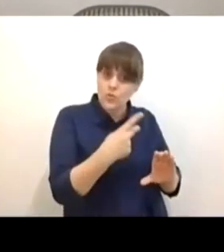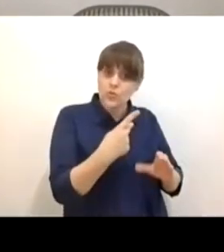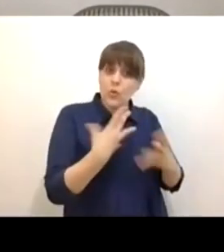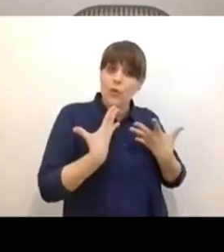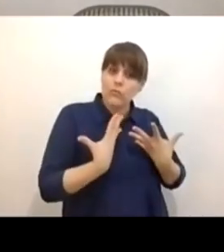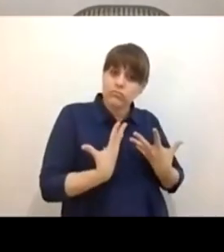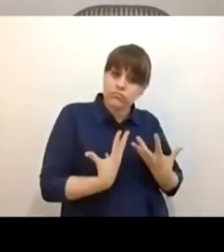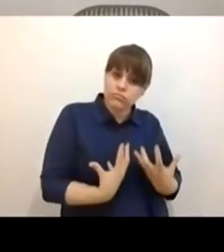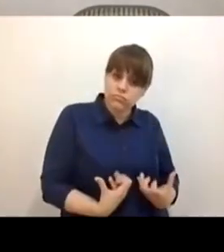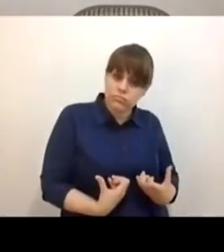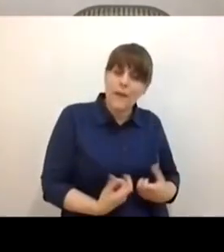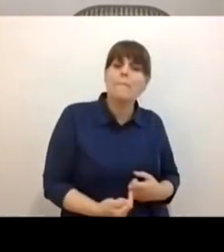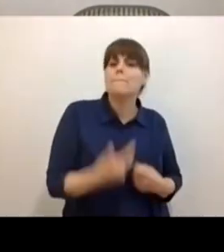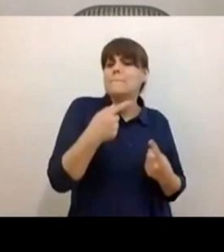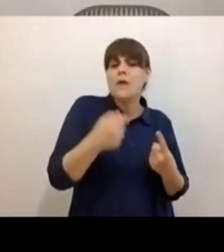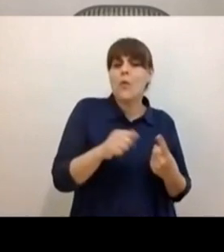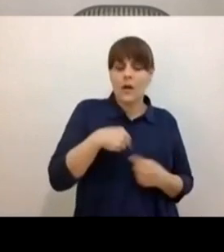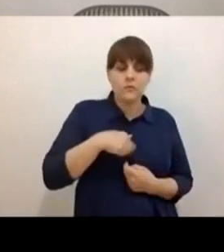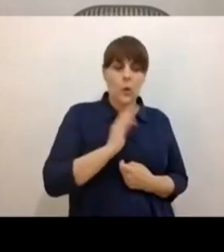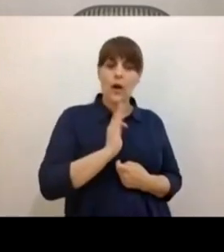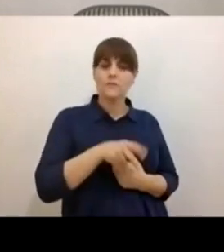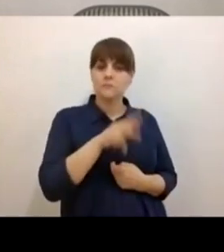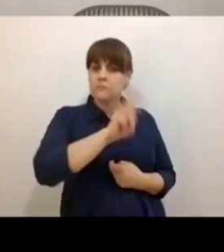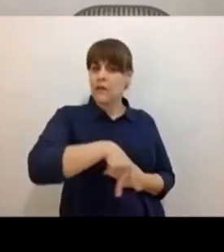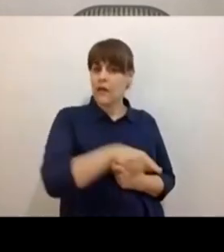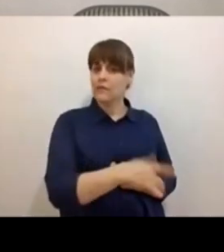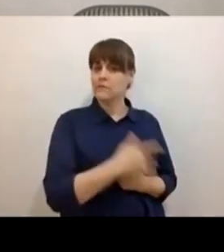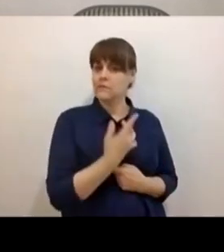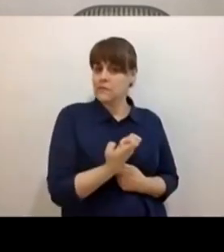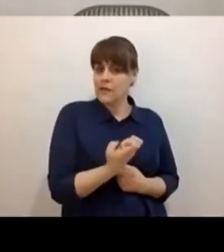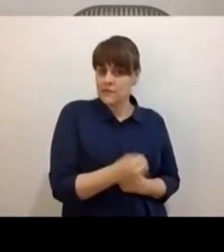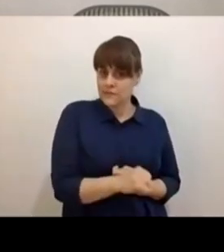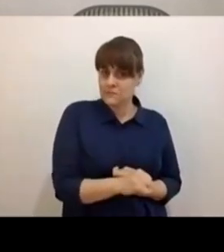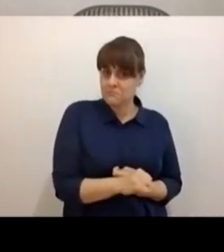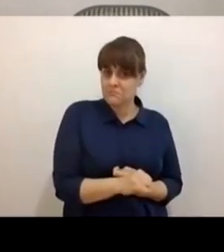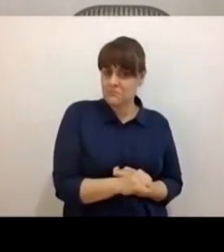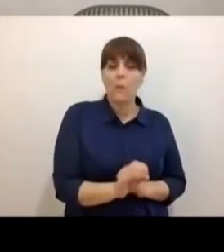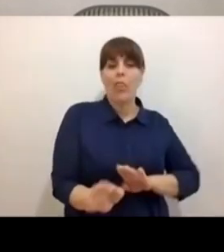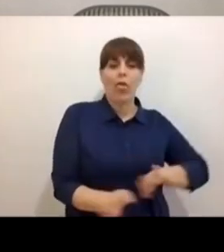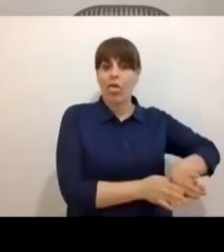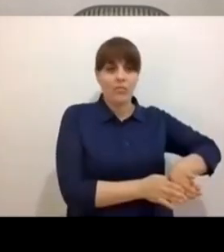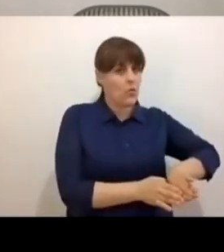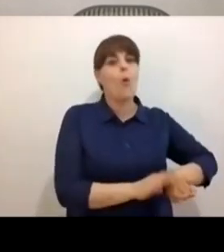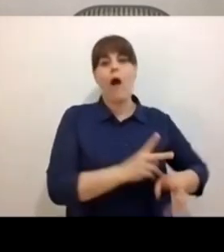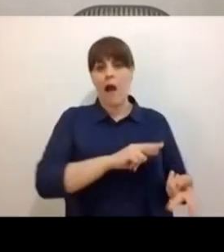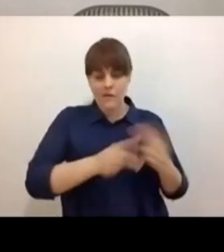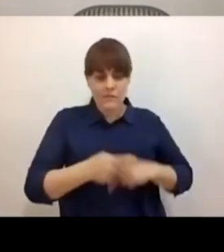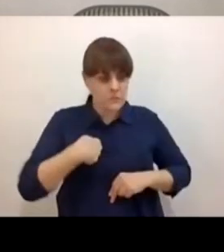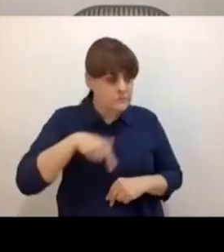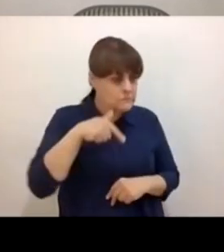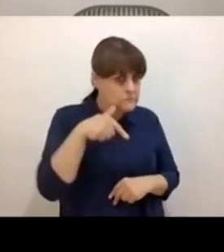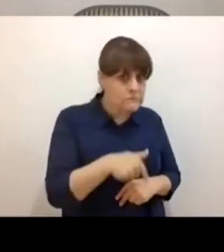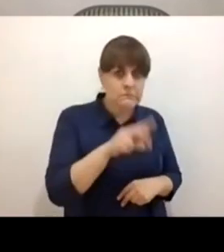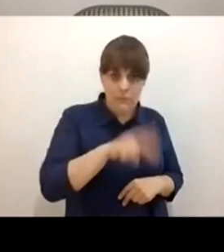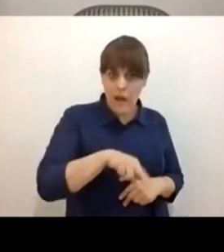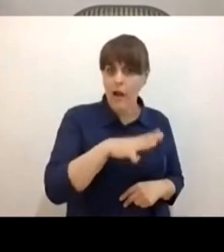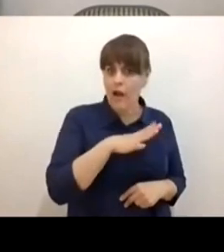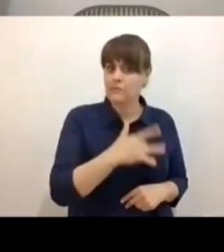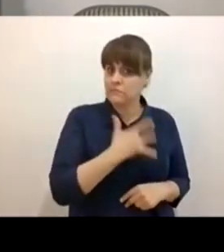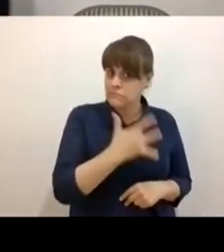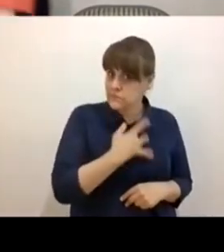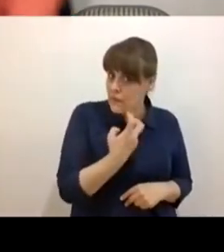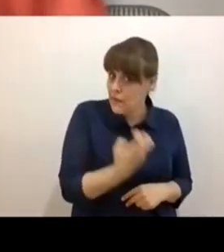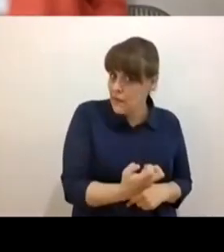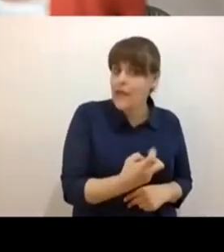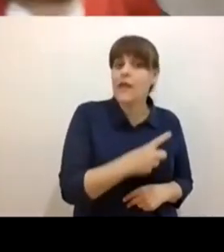legitimar y cuidar su sufrimiento, invitarnos a descubrir y recogir a la